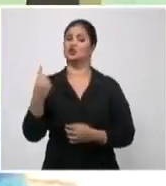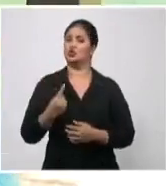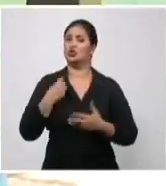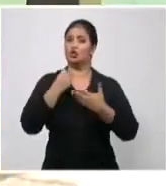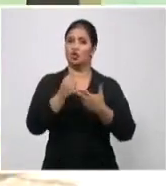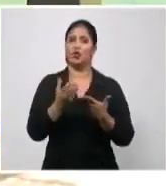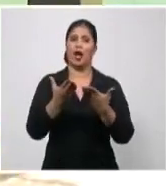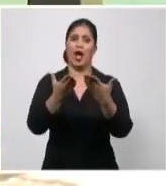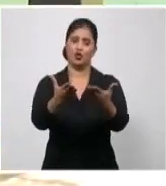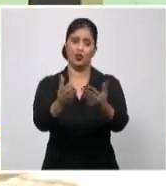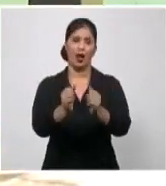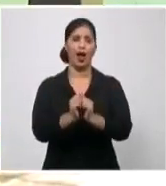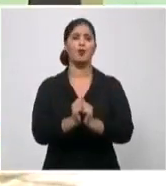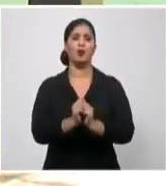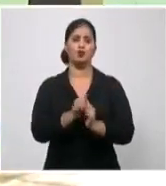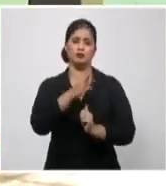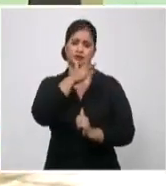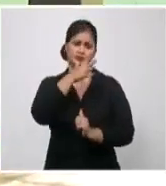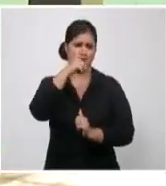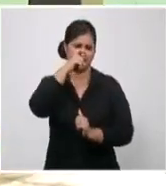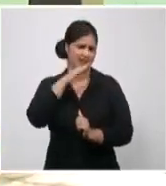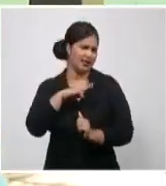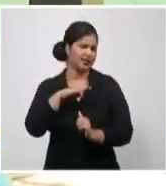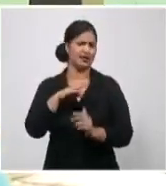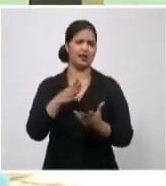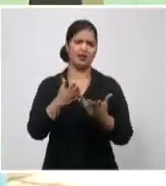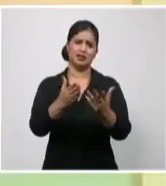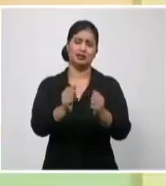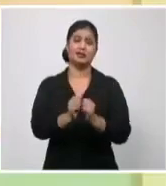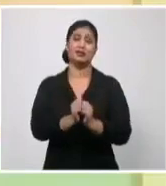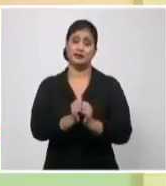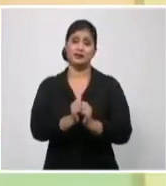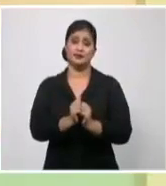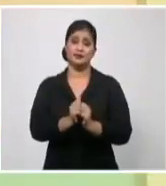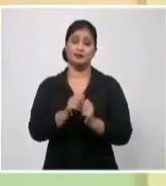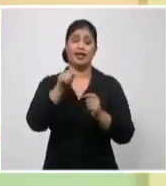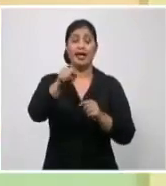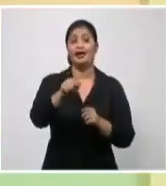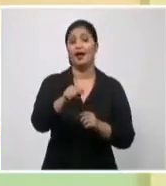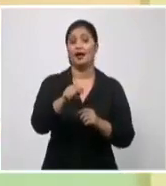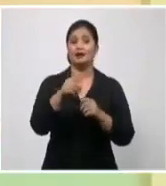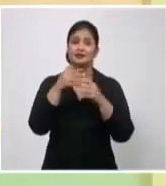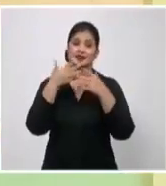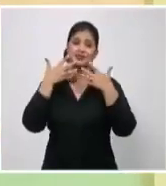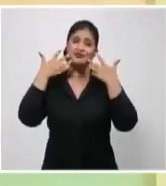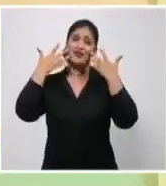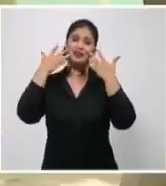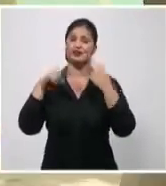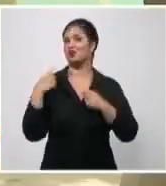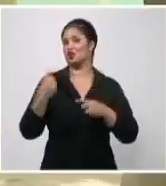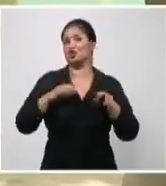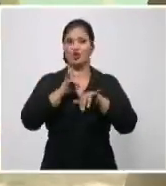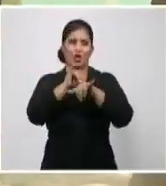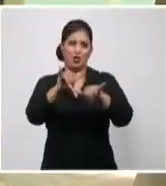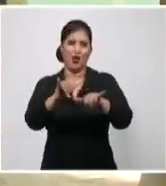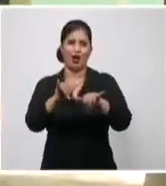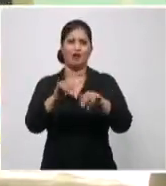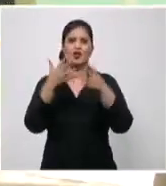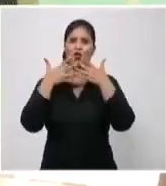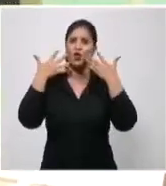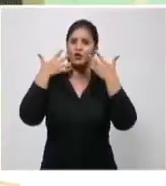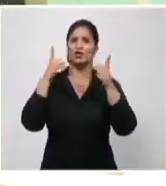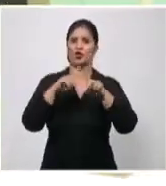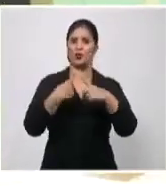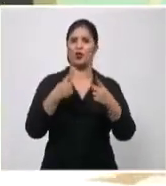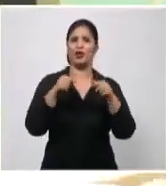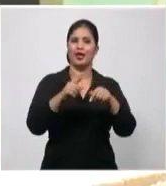las etapas de la vida y ella sí es feliz y ni hablar de nosotros. Lo máximo que le puede